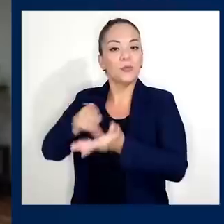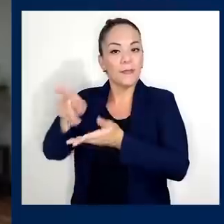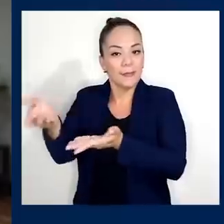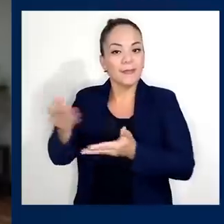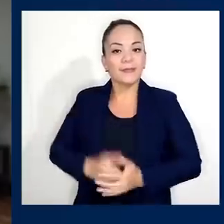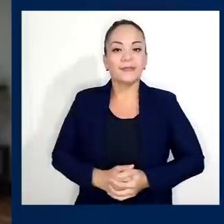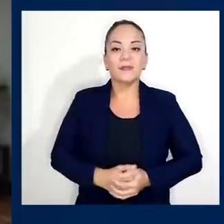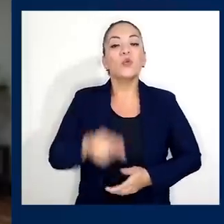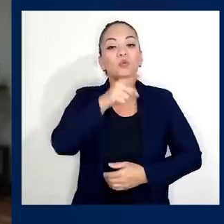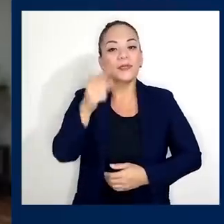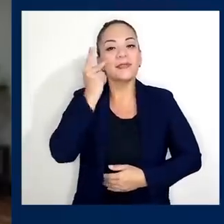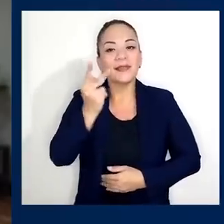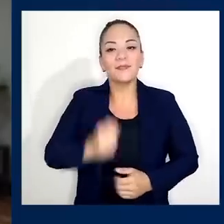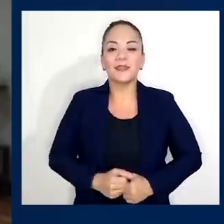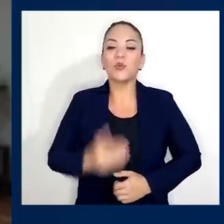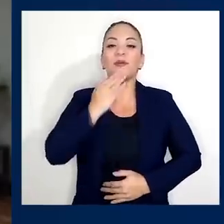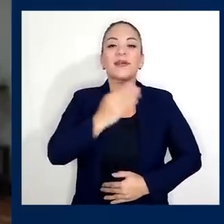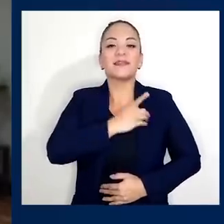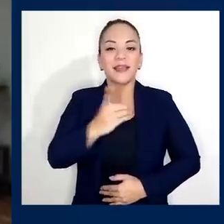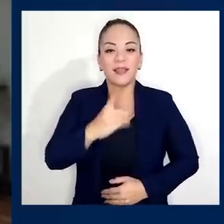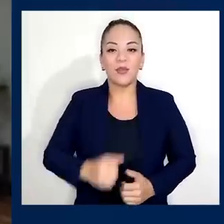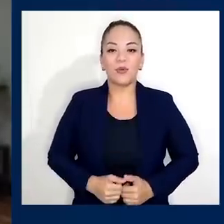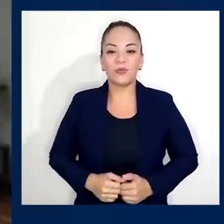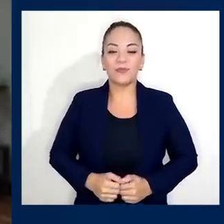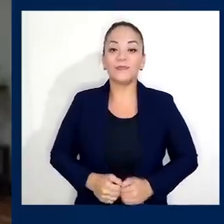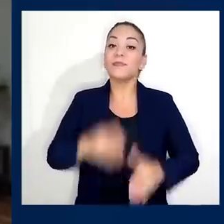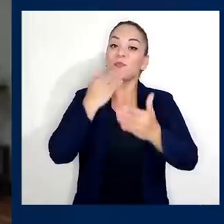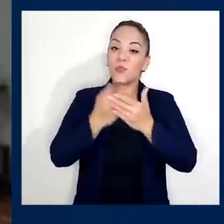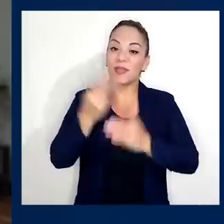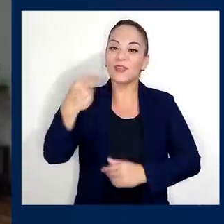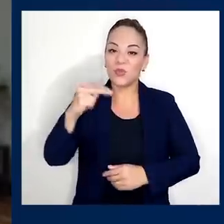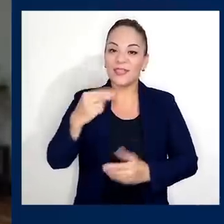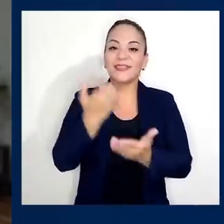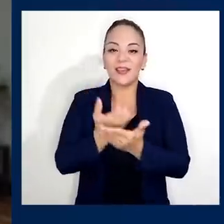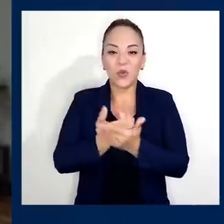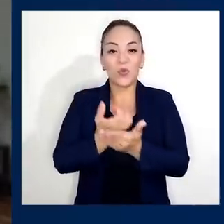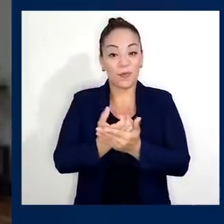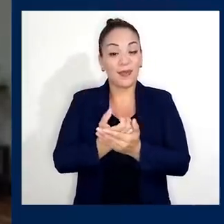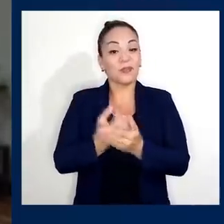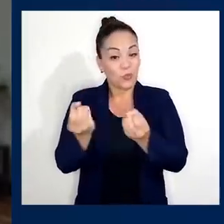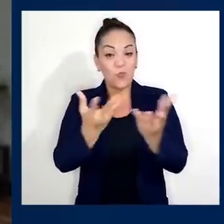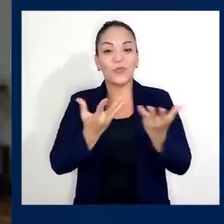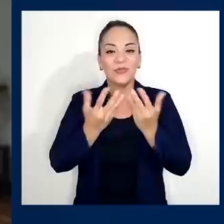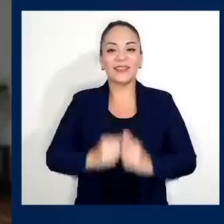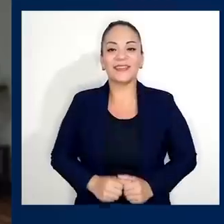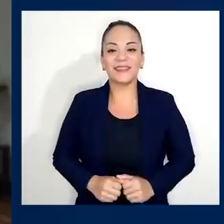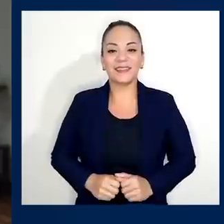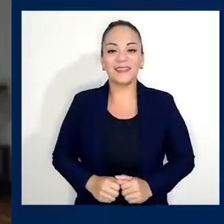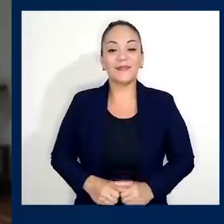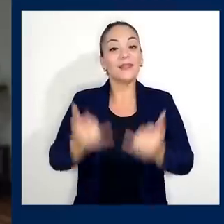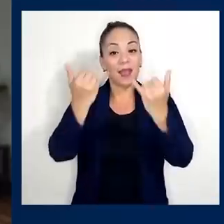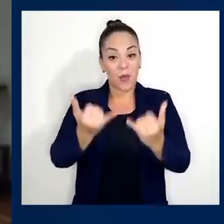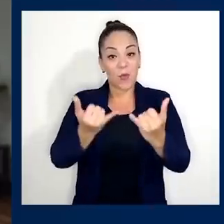Como han visto, gracias a Dios, las buenas noticias económicas abundan. Y con